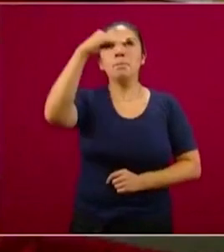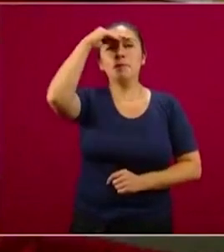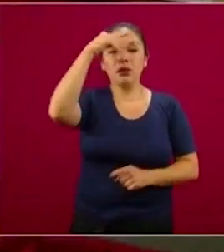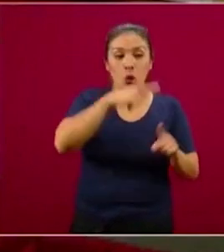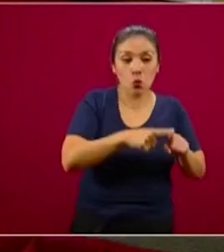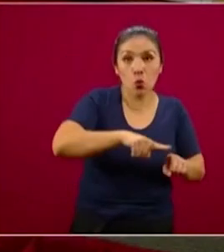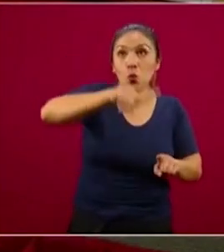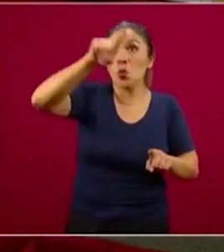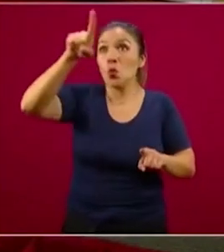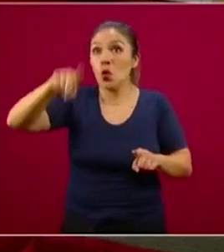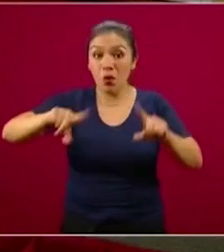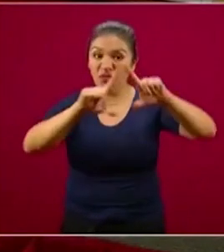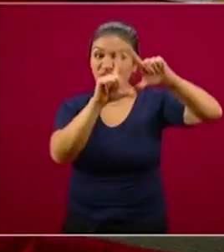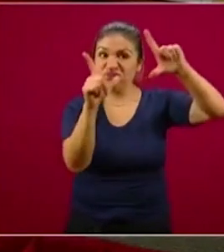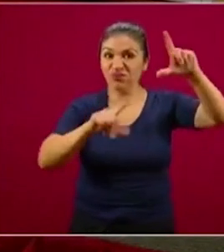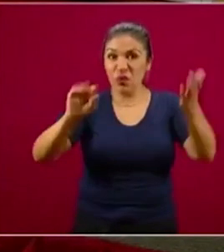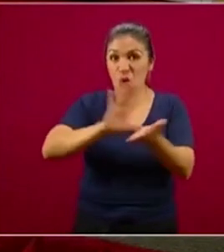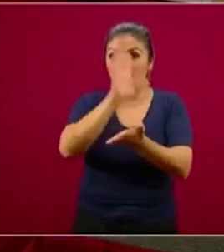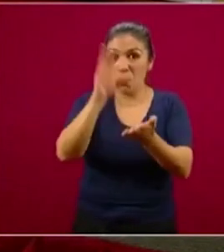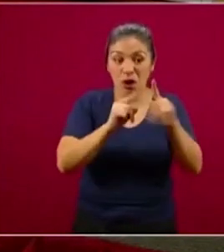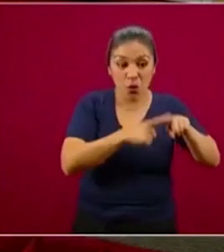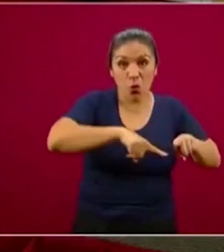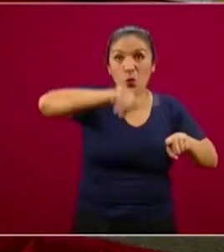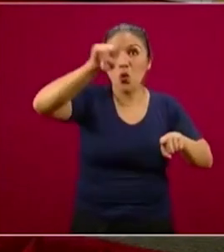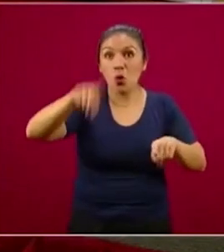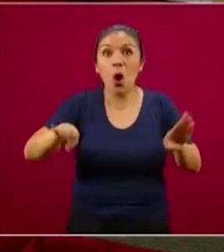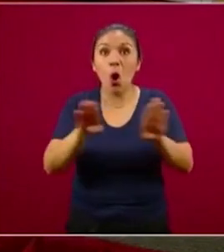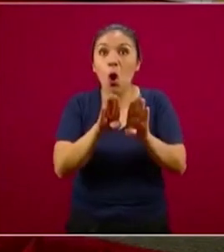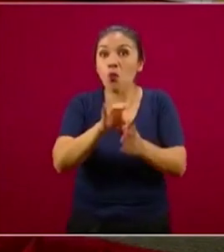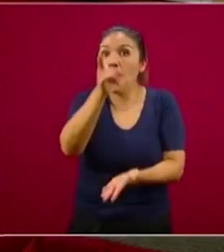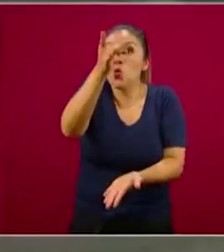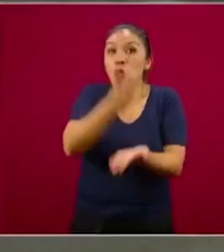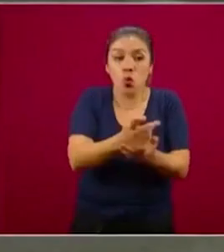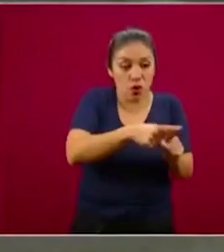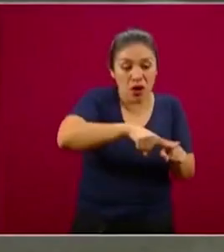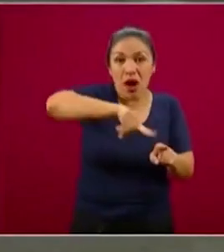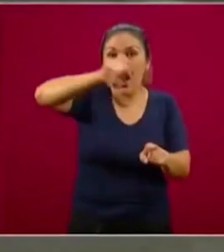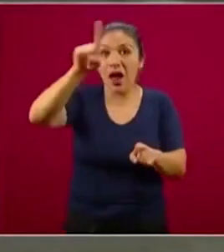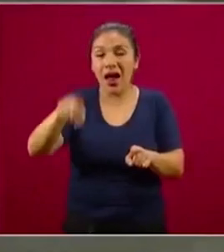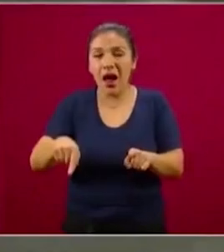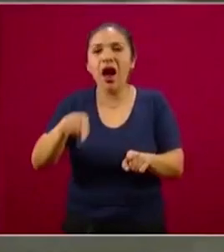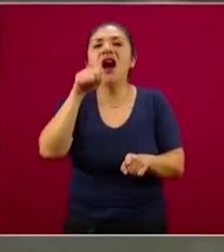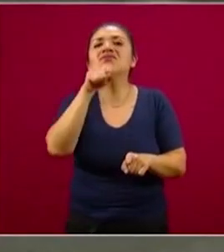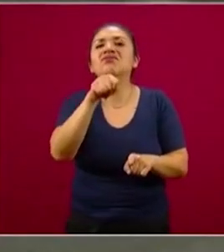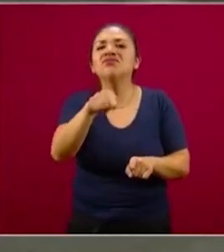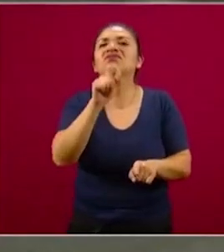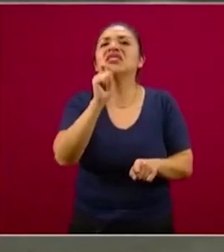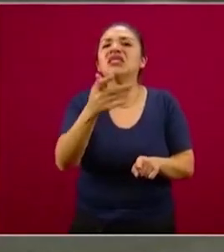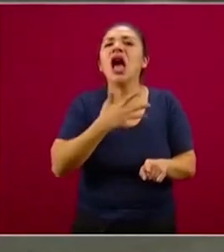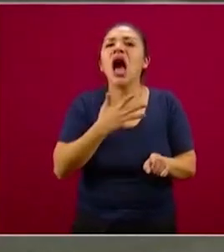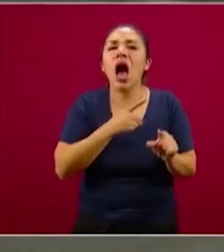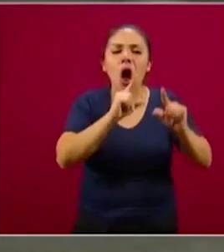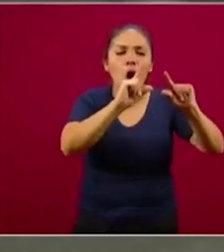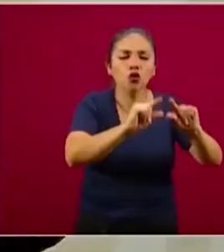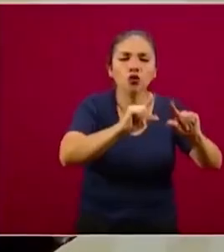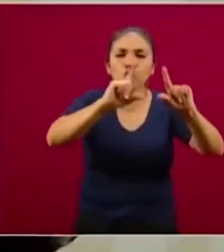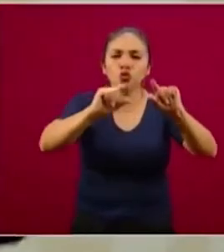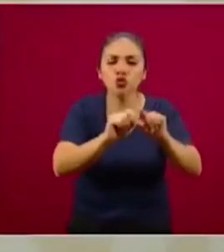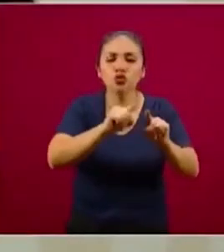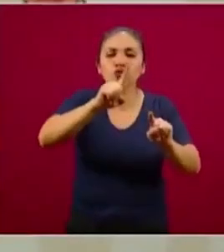en la curva de todo el país, que si hubiera una posible curva nacional, está compuesta de curvas pequeñitas,